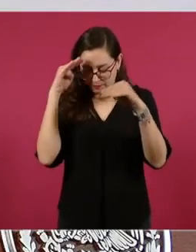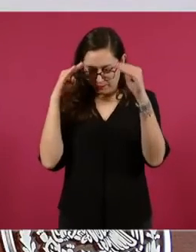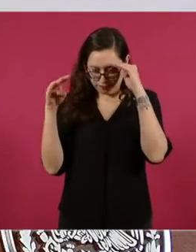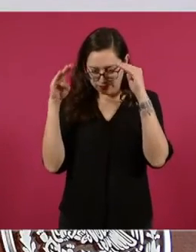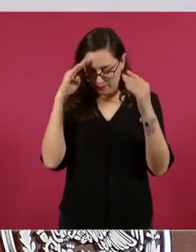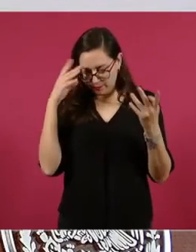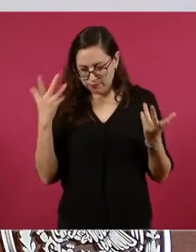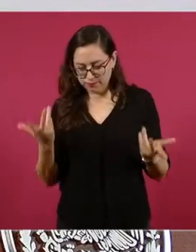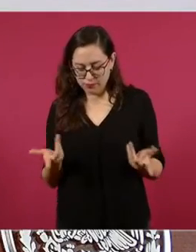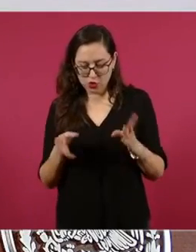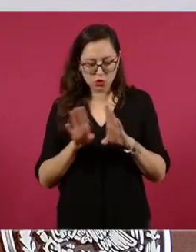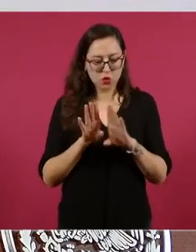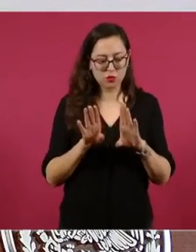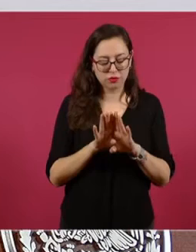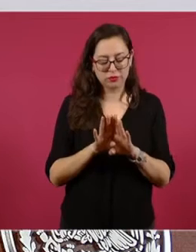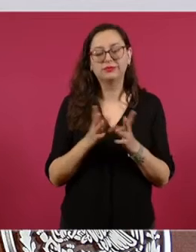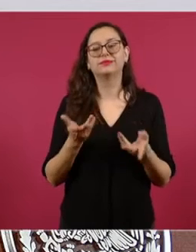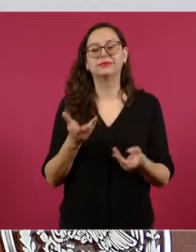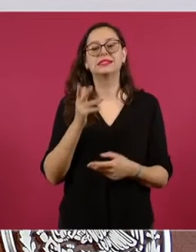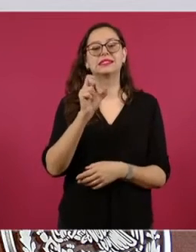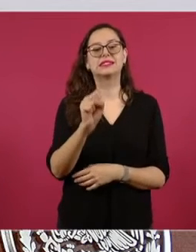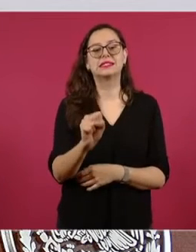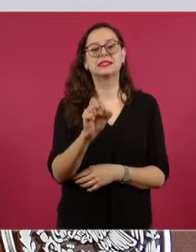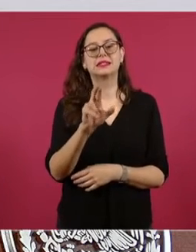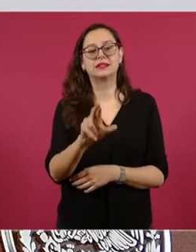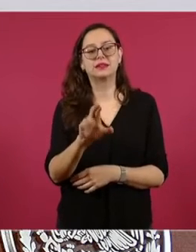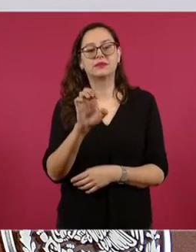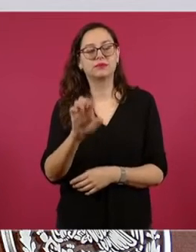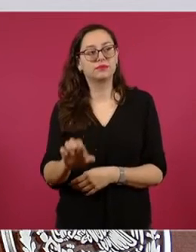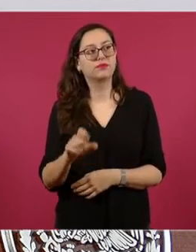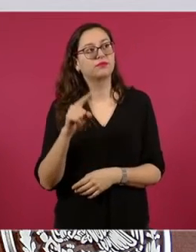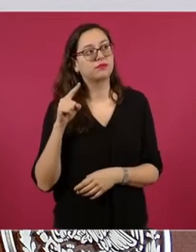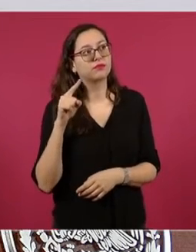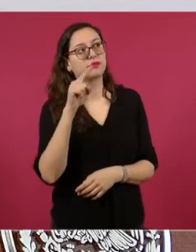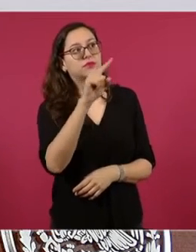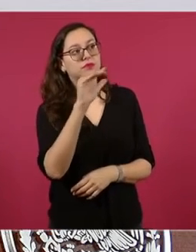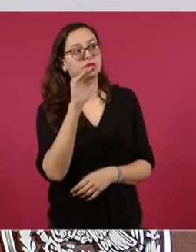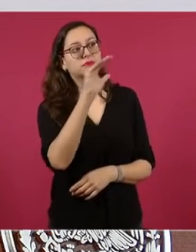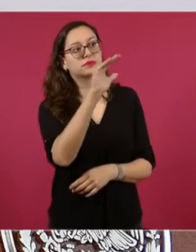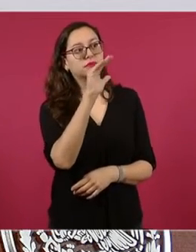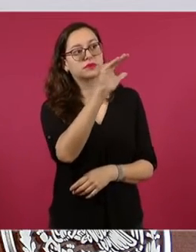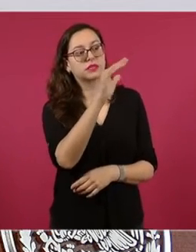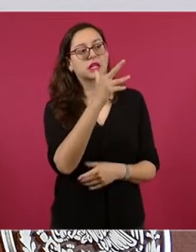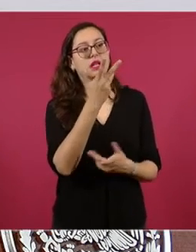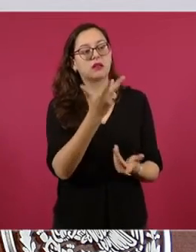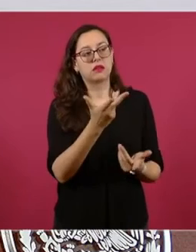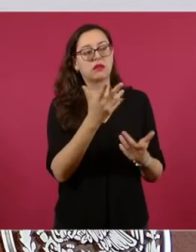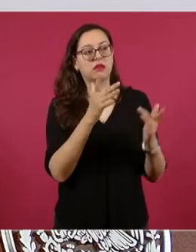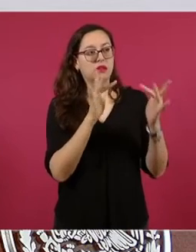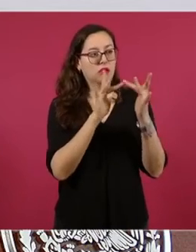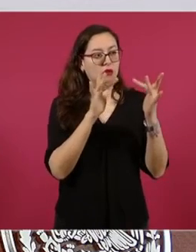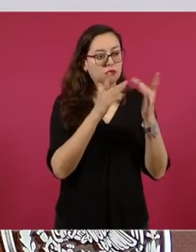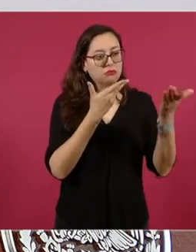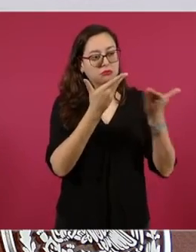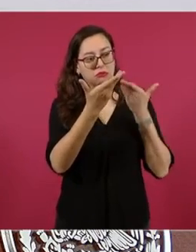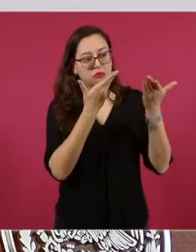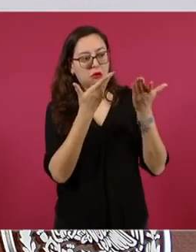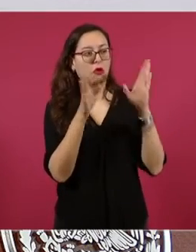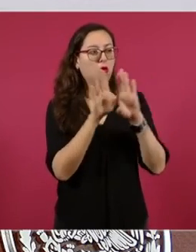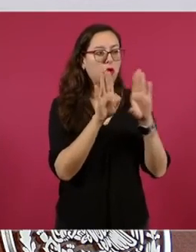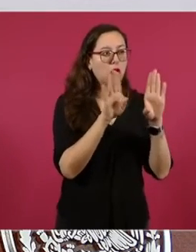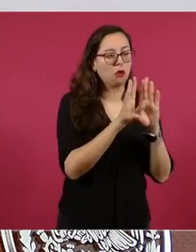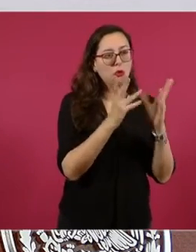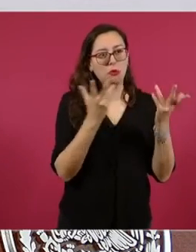para planteárselo en su caso a la presidenta electa para que ella analice en su caso